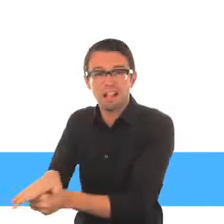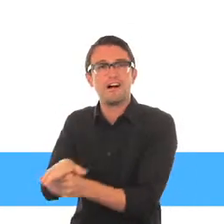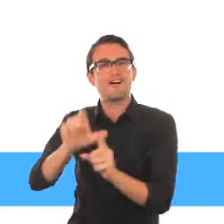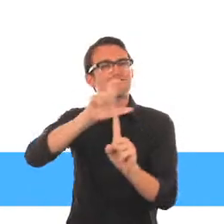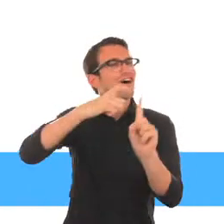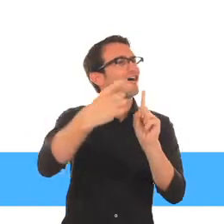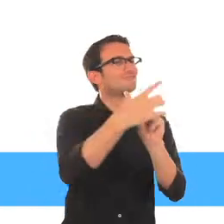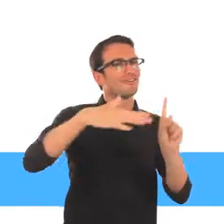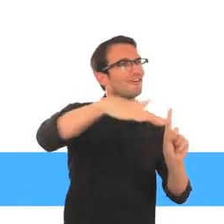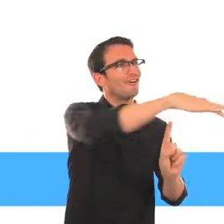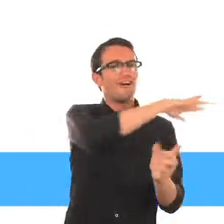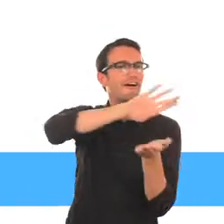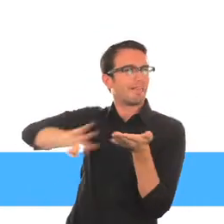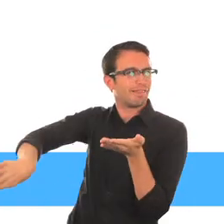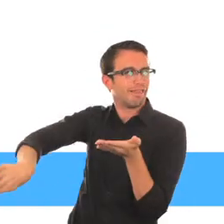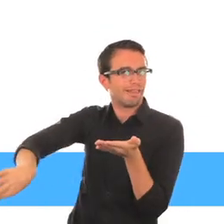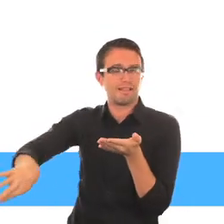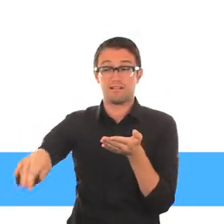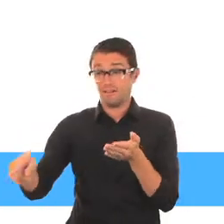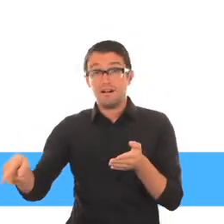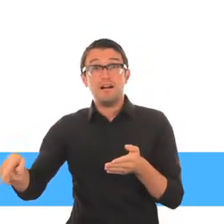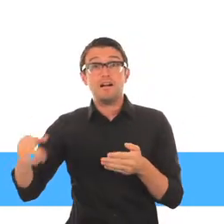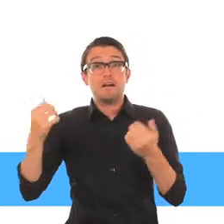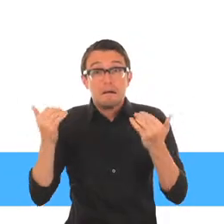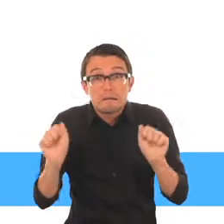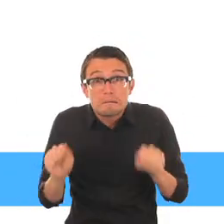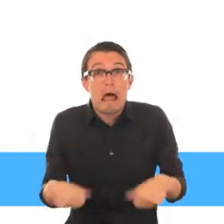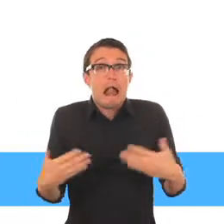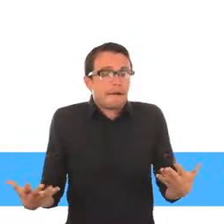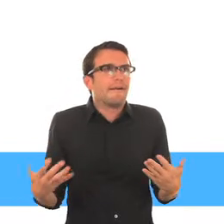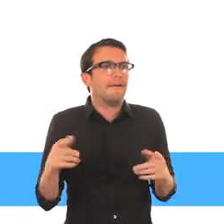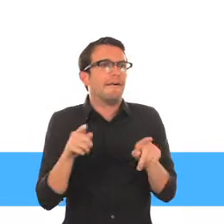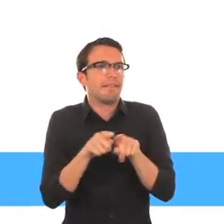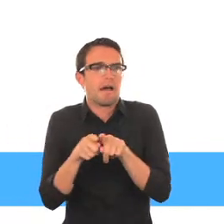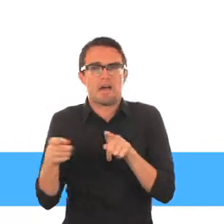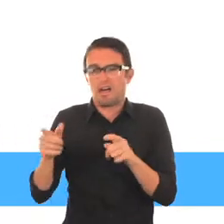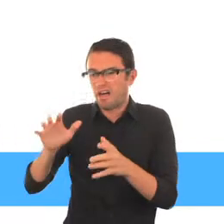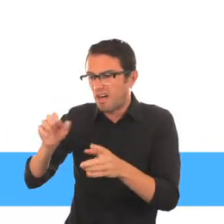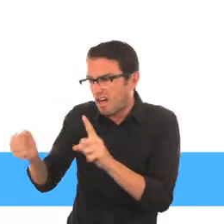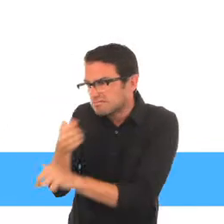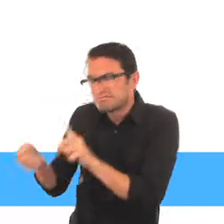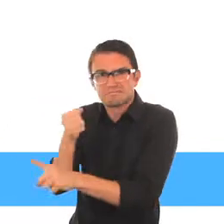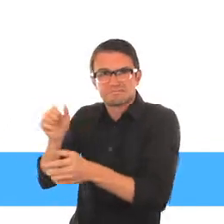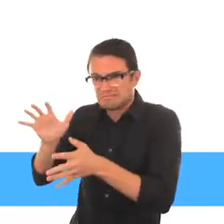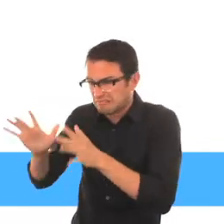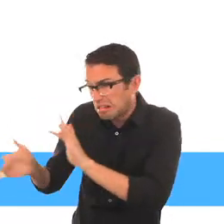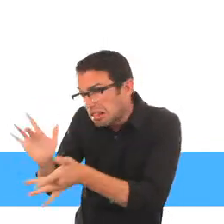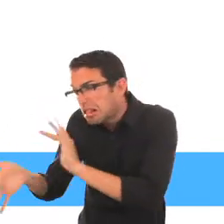actitudes y prácticas culturales Esto puede limitar su desarrollo y ponerlos en riesgo de abandono, abuso, explotación y exclusión